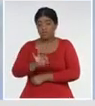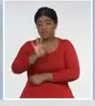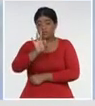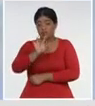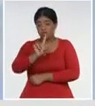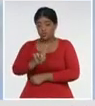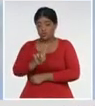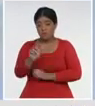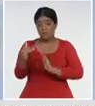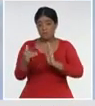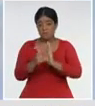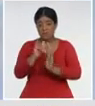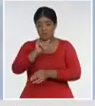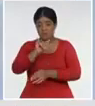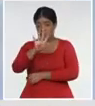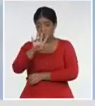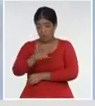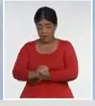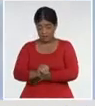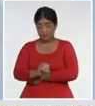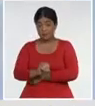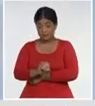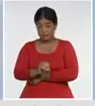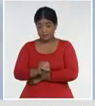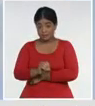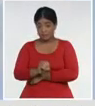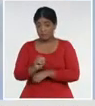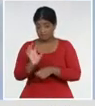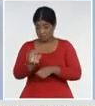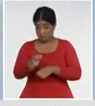5,273,